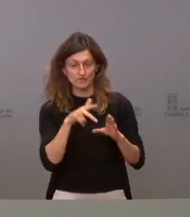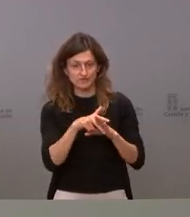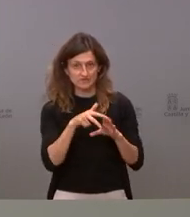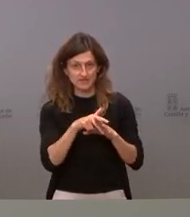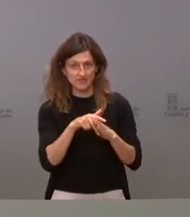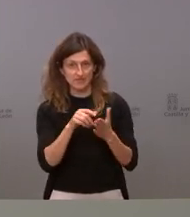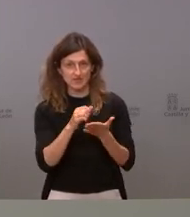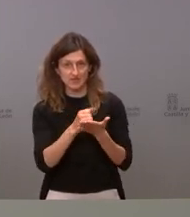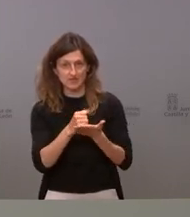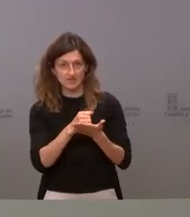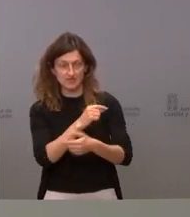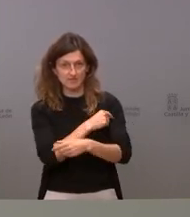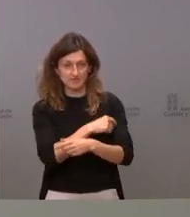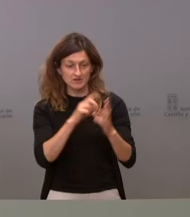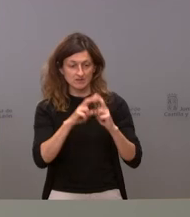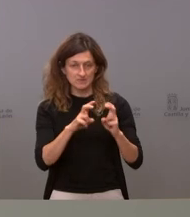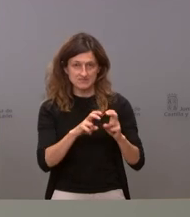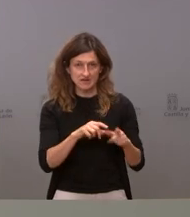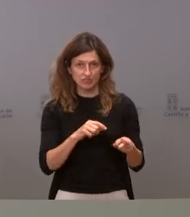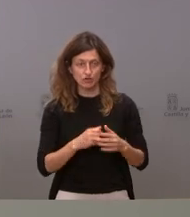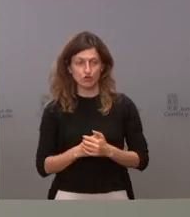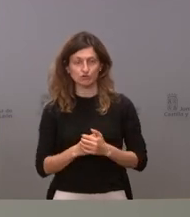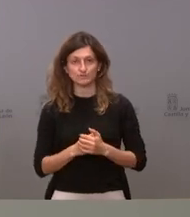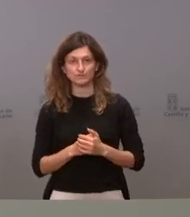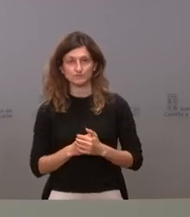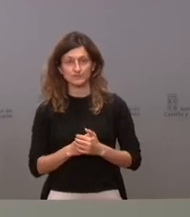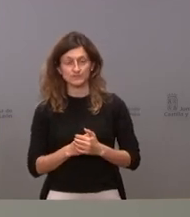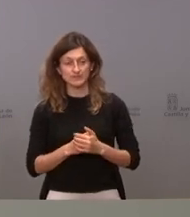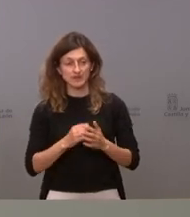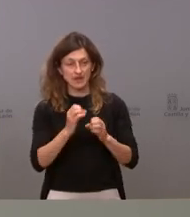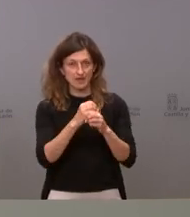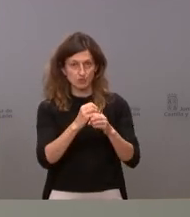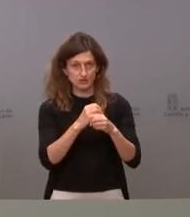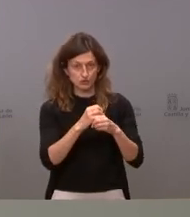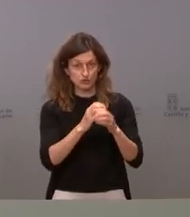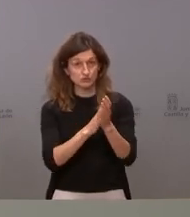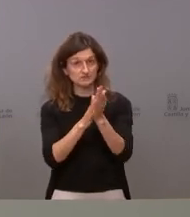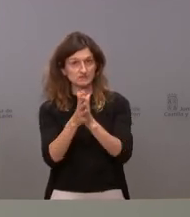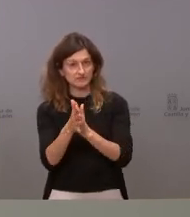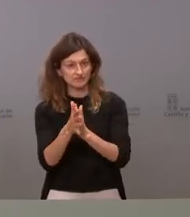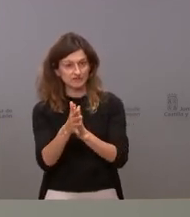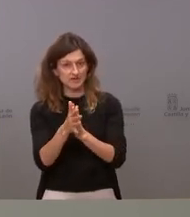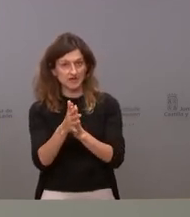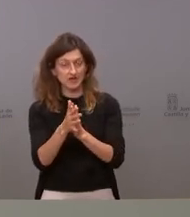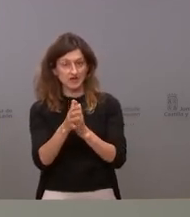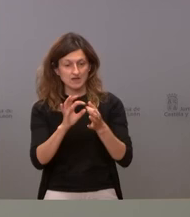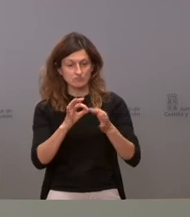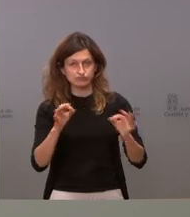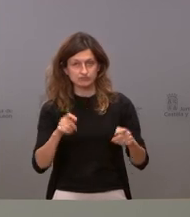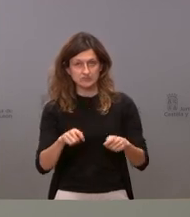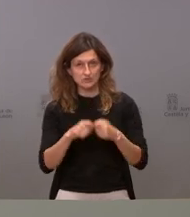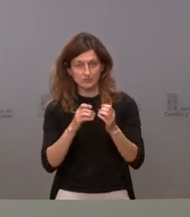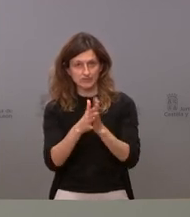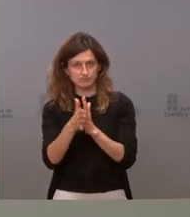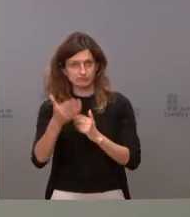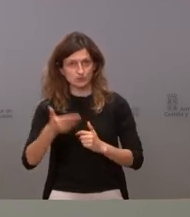la parte de investigación en la parte en la que se hace en el laboratorio y esto quiere decir que se rompen cadenas de transmisión y eso es